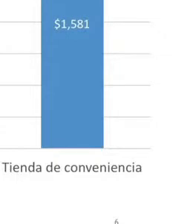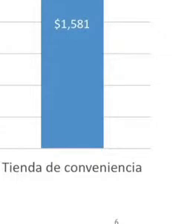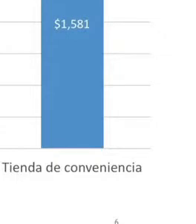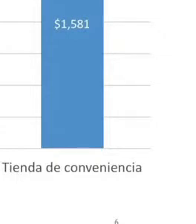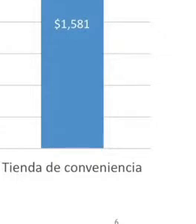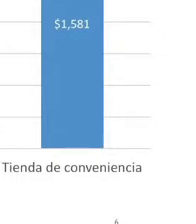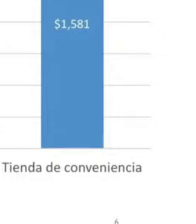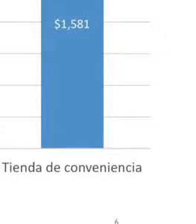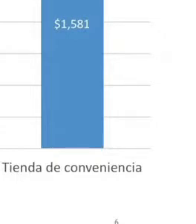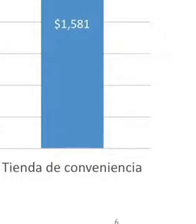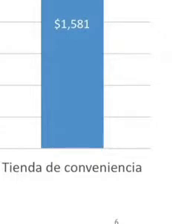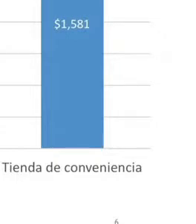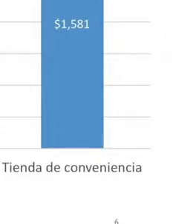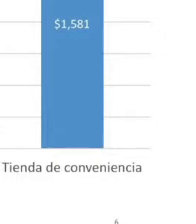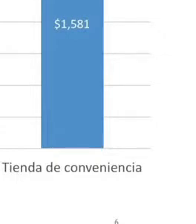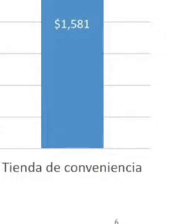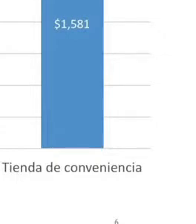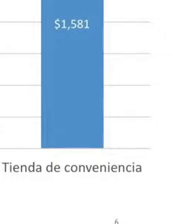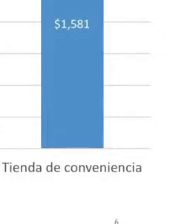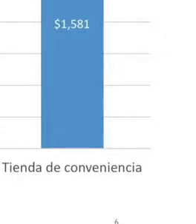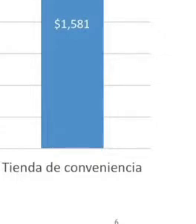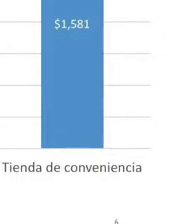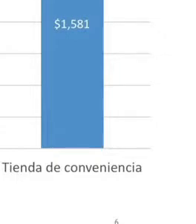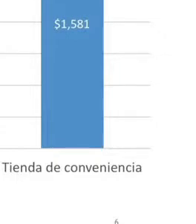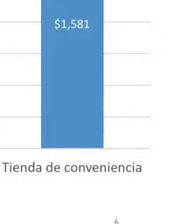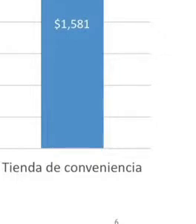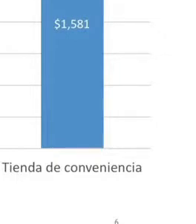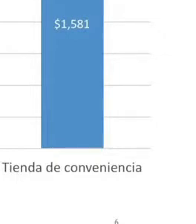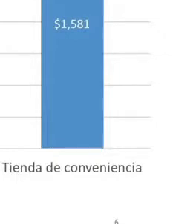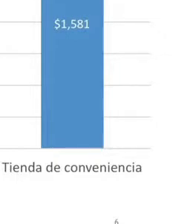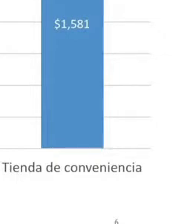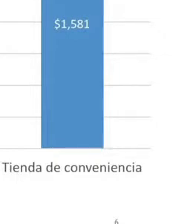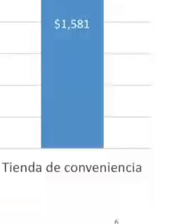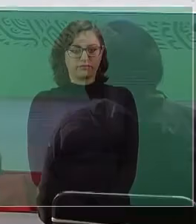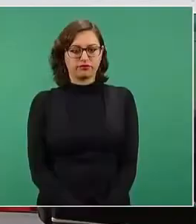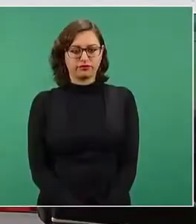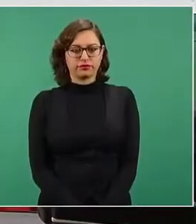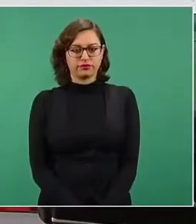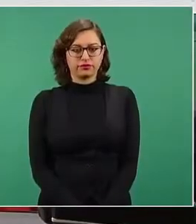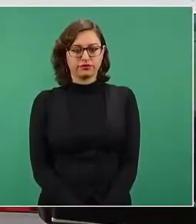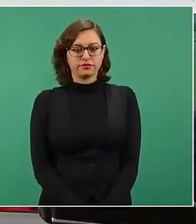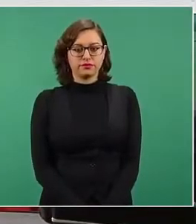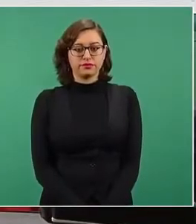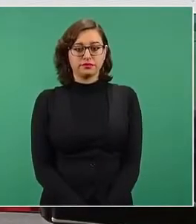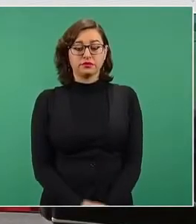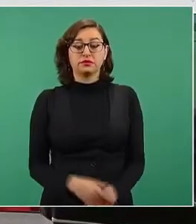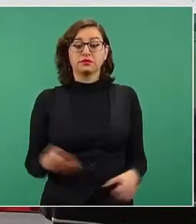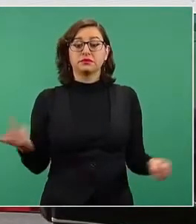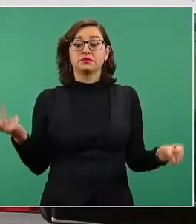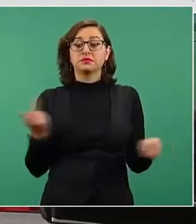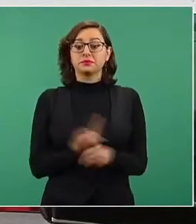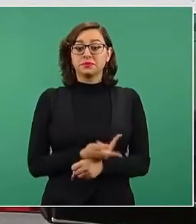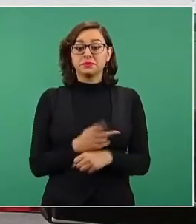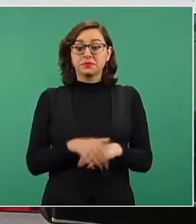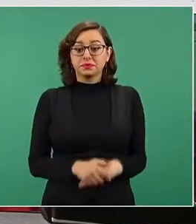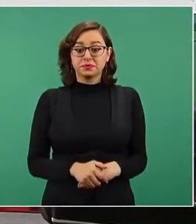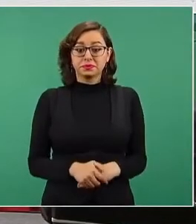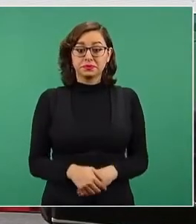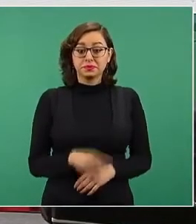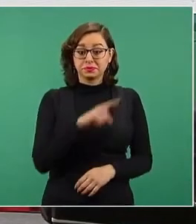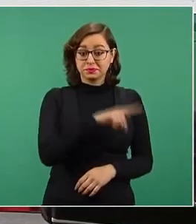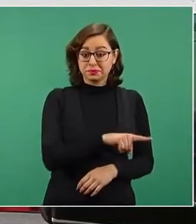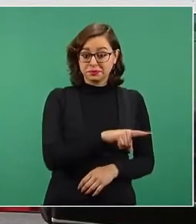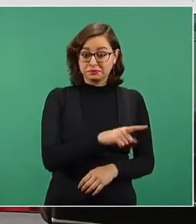¿Qué pasa con esos grandes corporativos? Pues que este es el monto de su tarifa y que este es el monto de su subsidio.